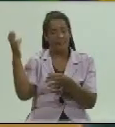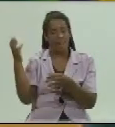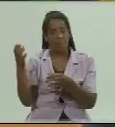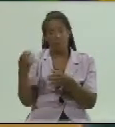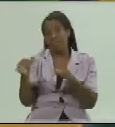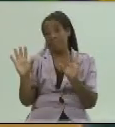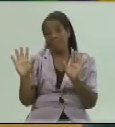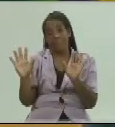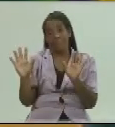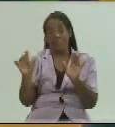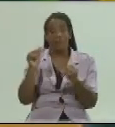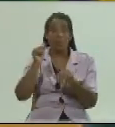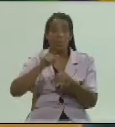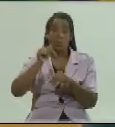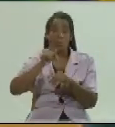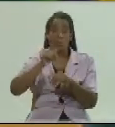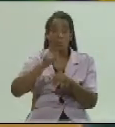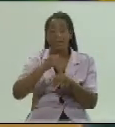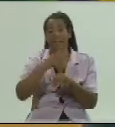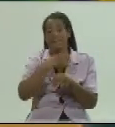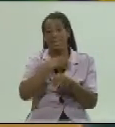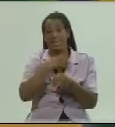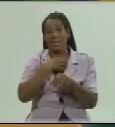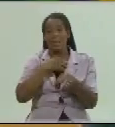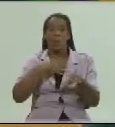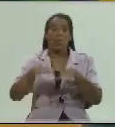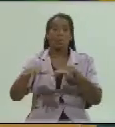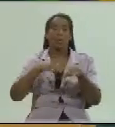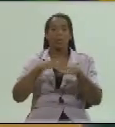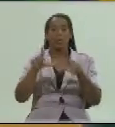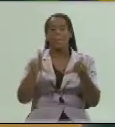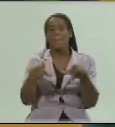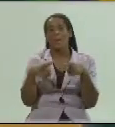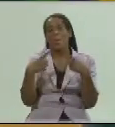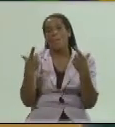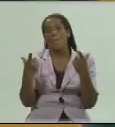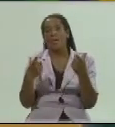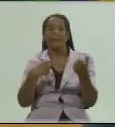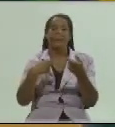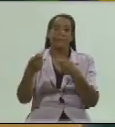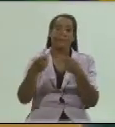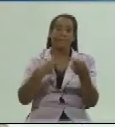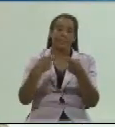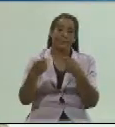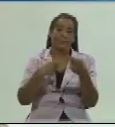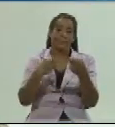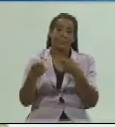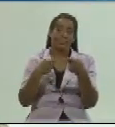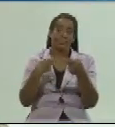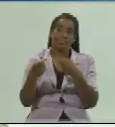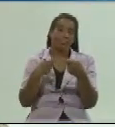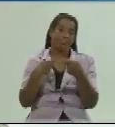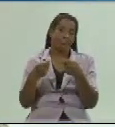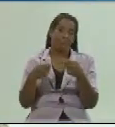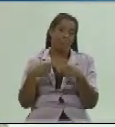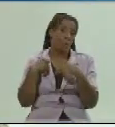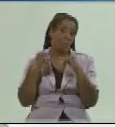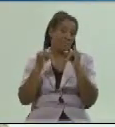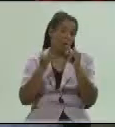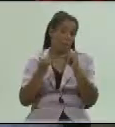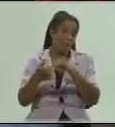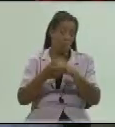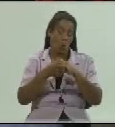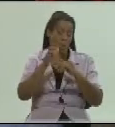que en este momento hoy tenemos condiciones para cumplir y para comercializar un excedente o sea lo que nos ha informado los compañeros de la